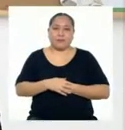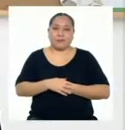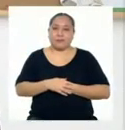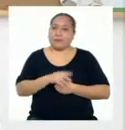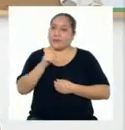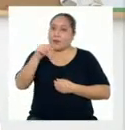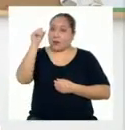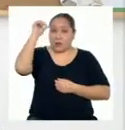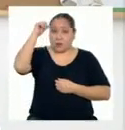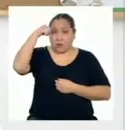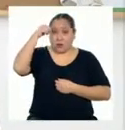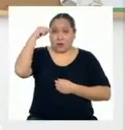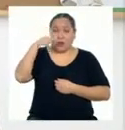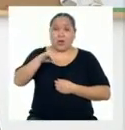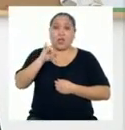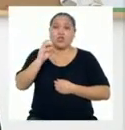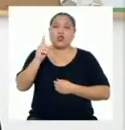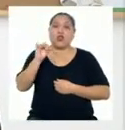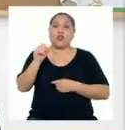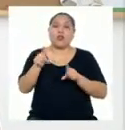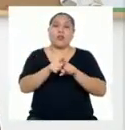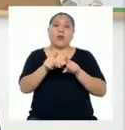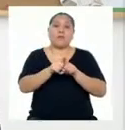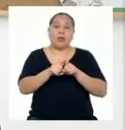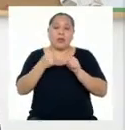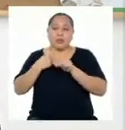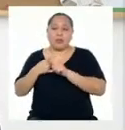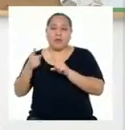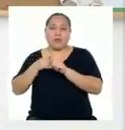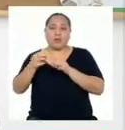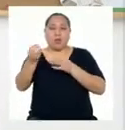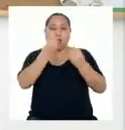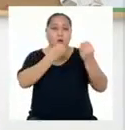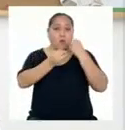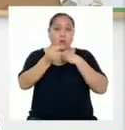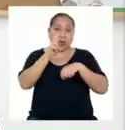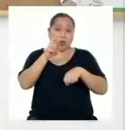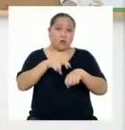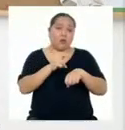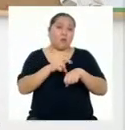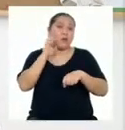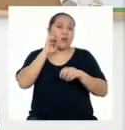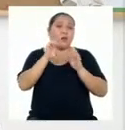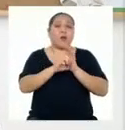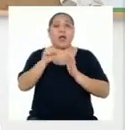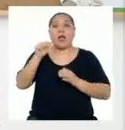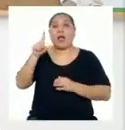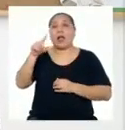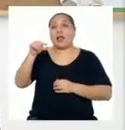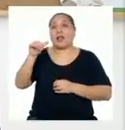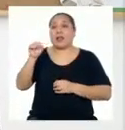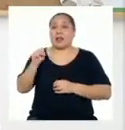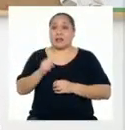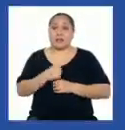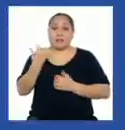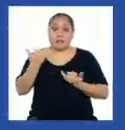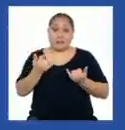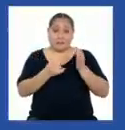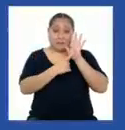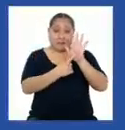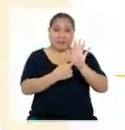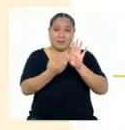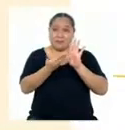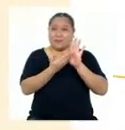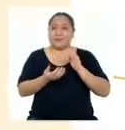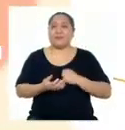Y ten presente que el yodo también está en muchos alimentos de manera natural, como las algas, por ejemplo. Ahora te muestro.